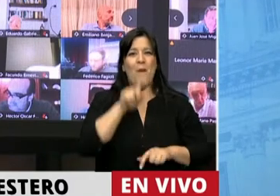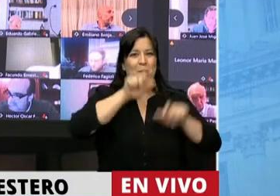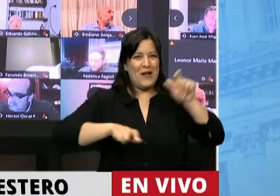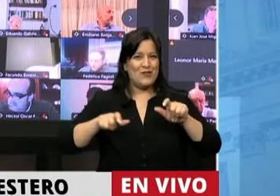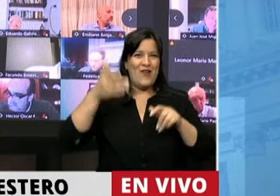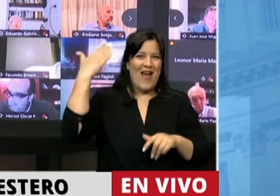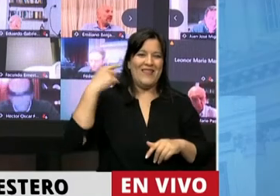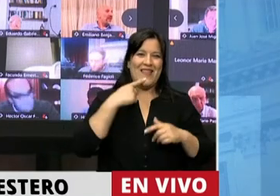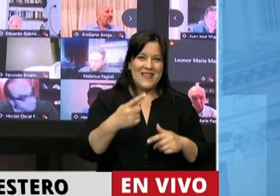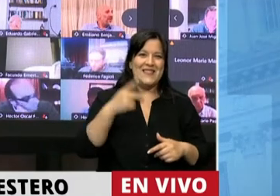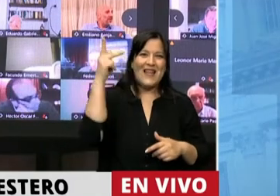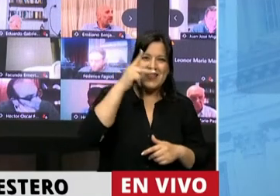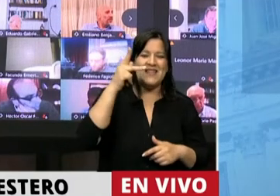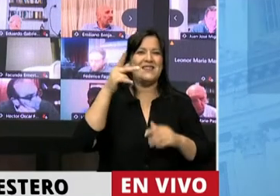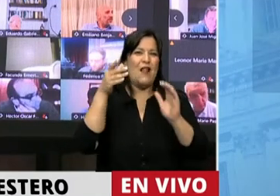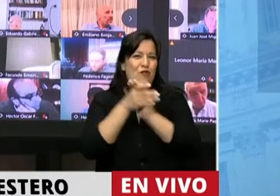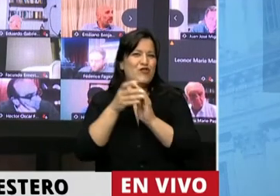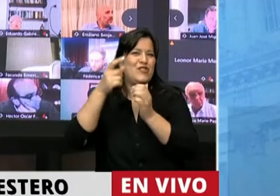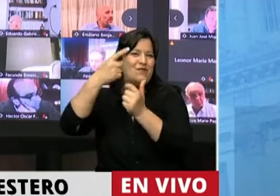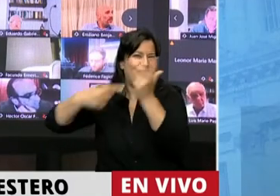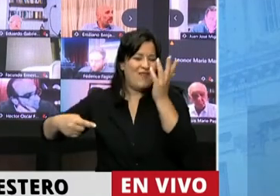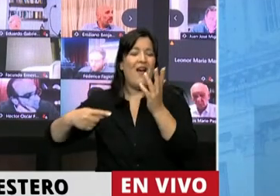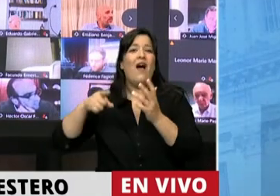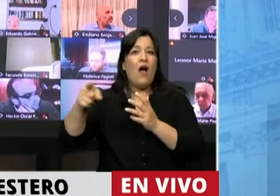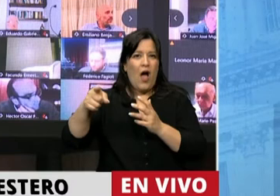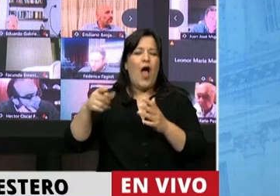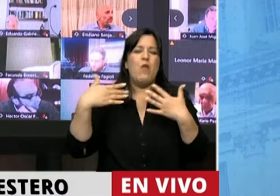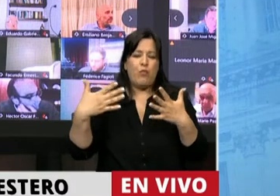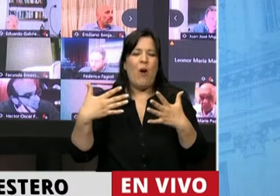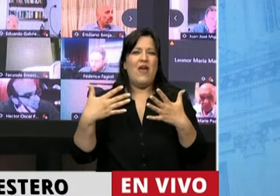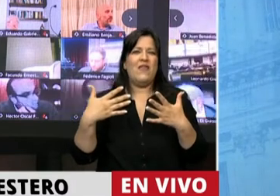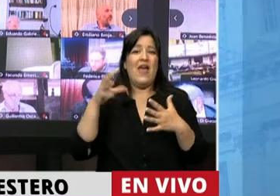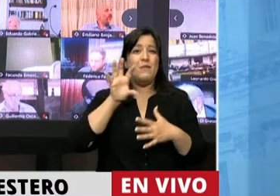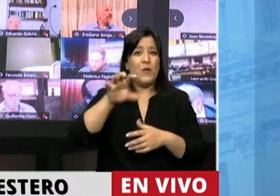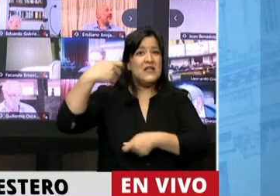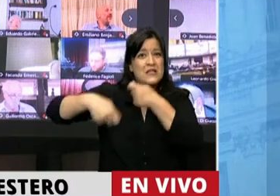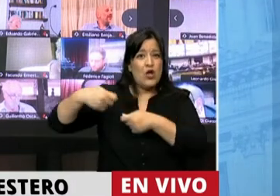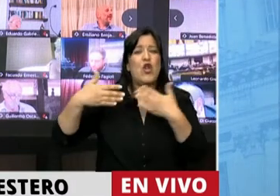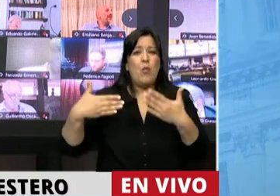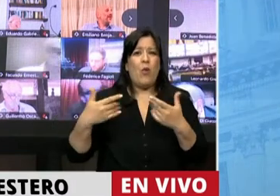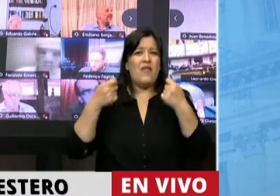que podemos nosotros, los santiagueños, generar algunas alternativas para poder